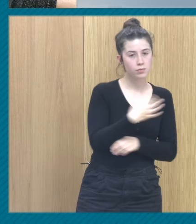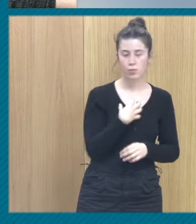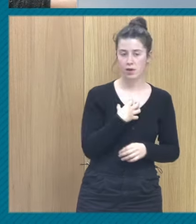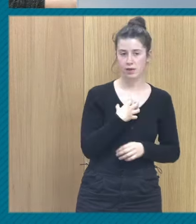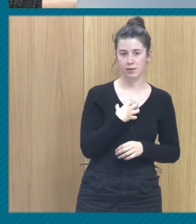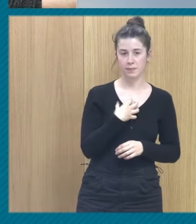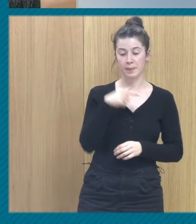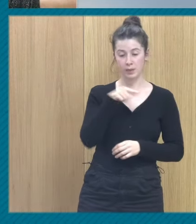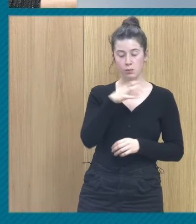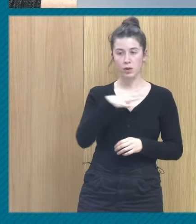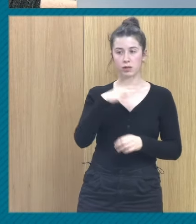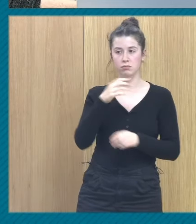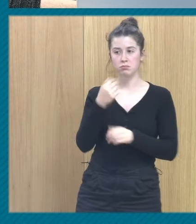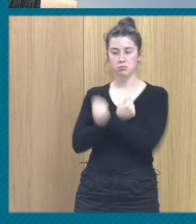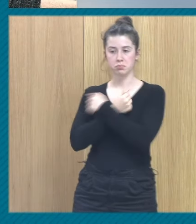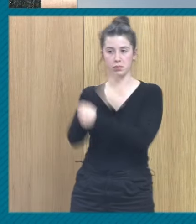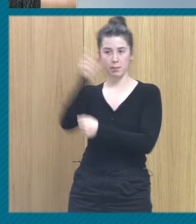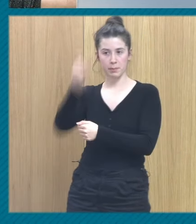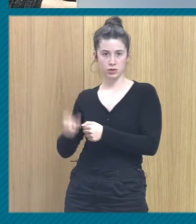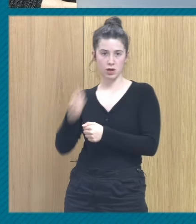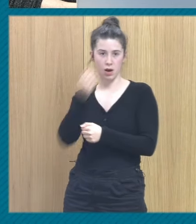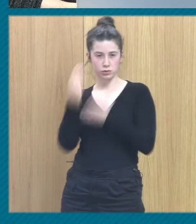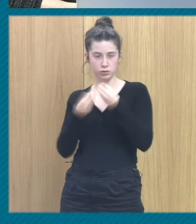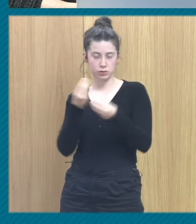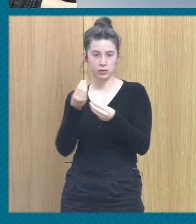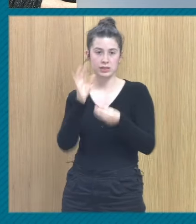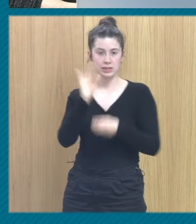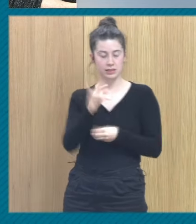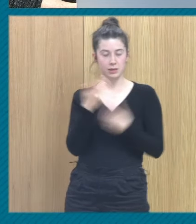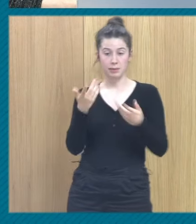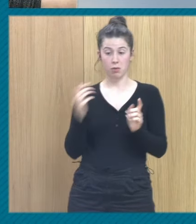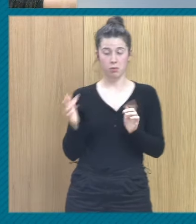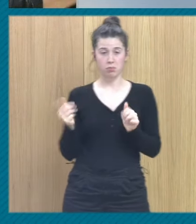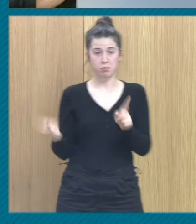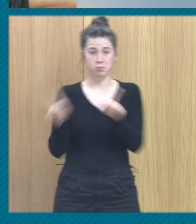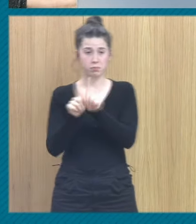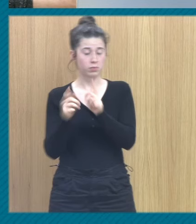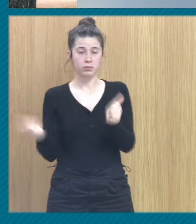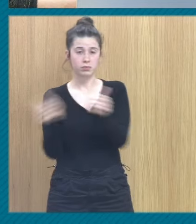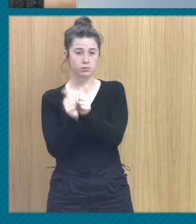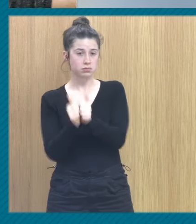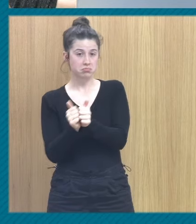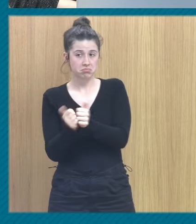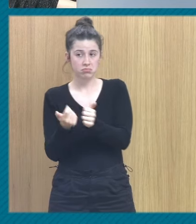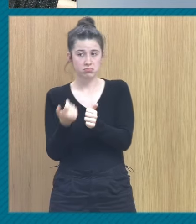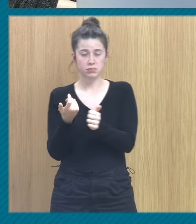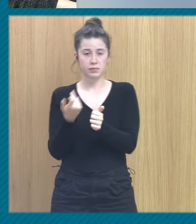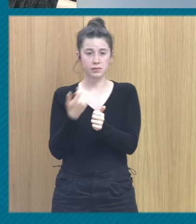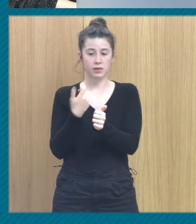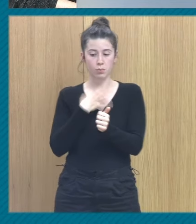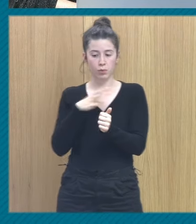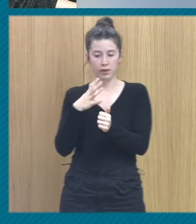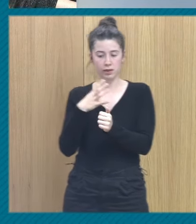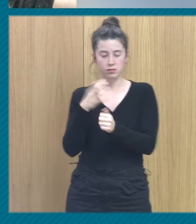a una persona que te haya hecho daño, sí, pero no quedarte a su lado. Puedes tener que protegerte de alguien al que quieres,